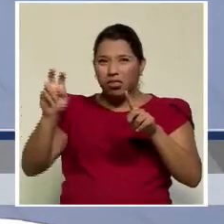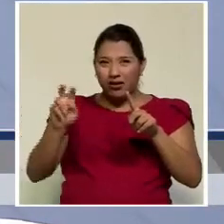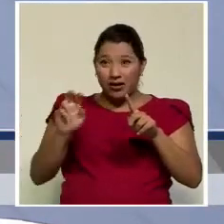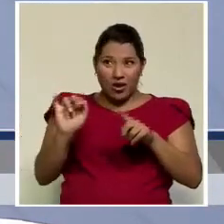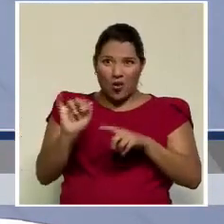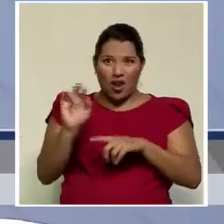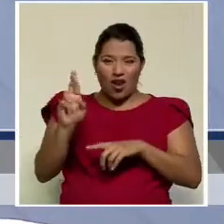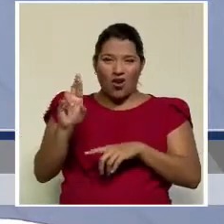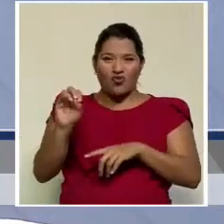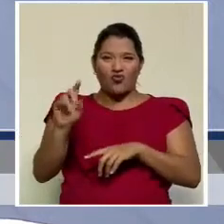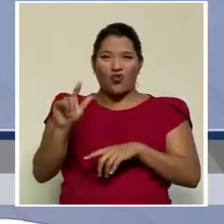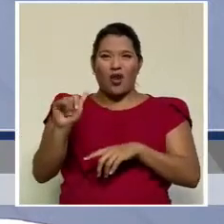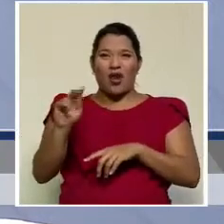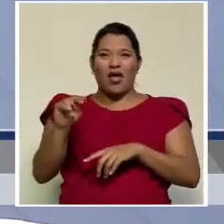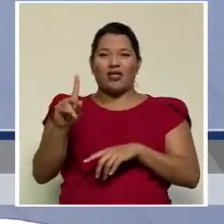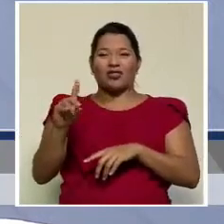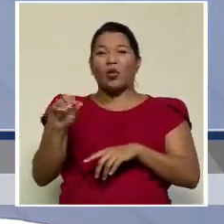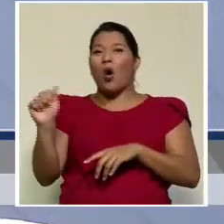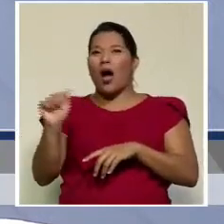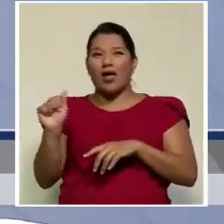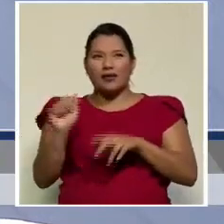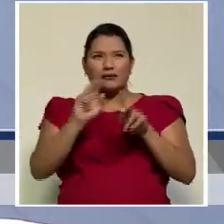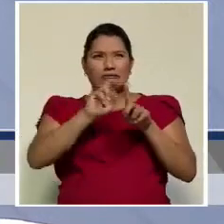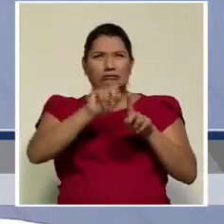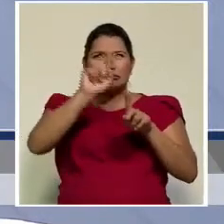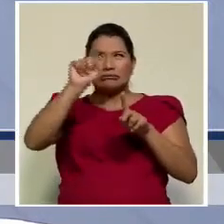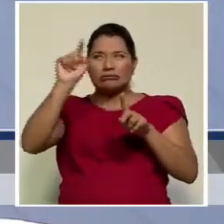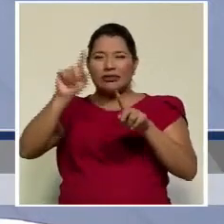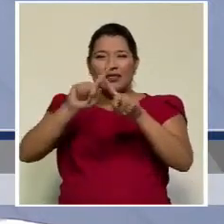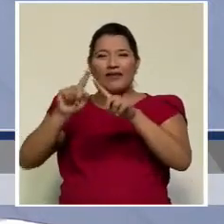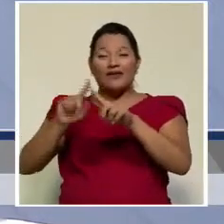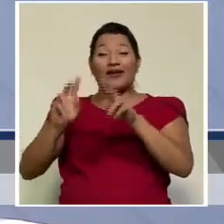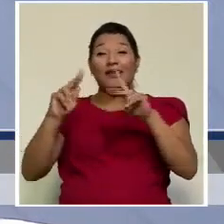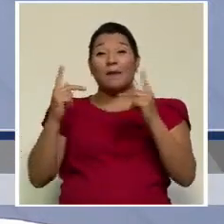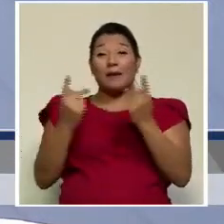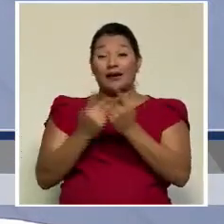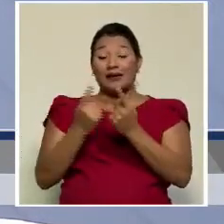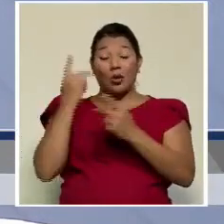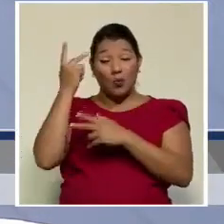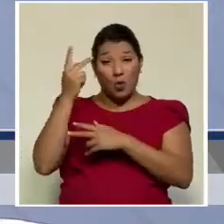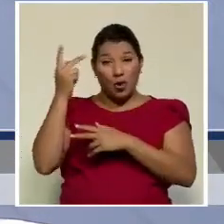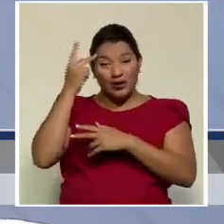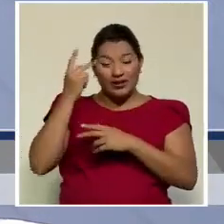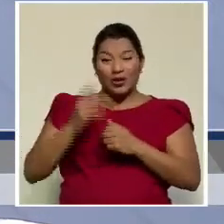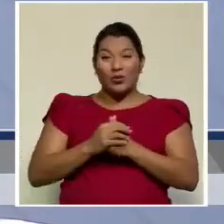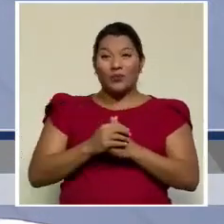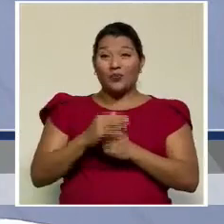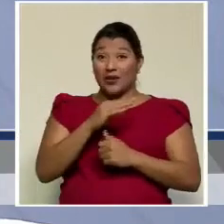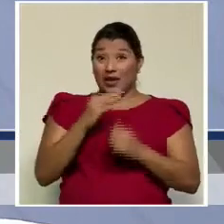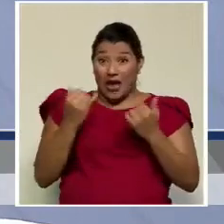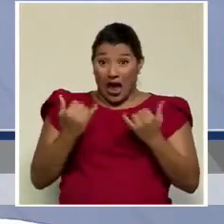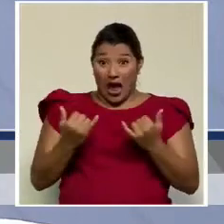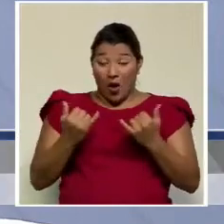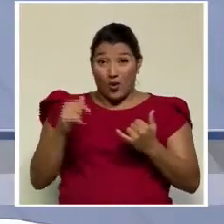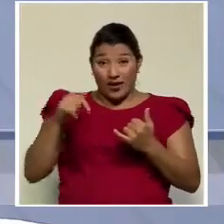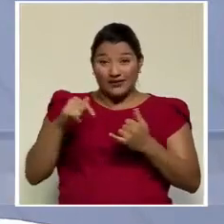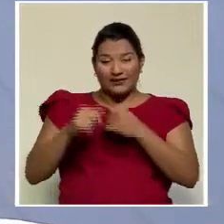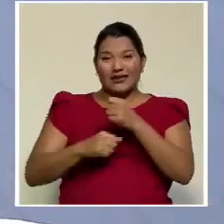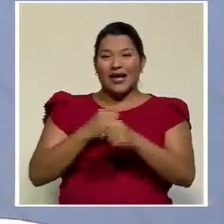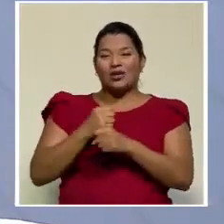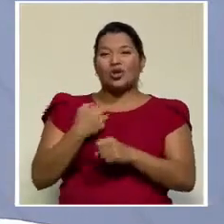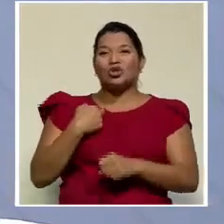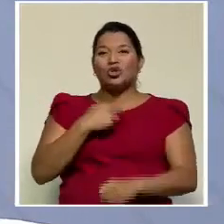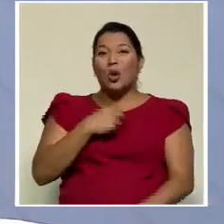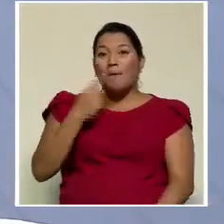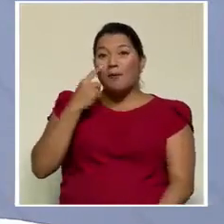partidos políticos, y tanto que incluso ahora en esta producción lo escuchamos decir,